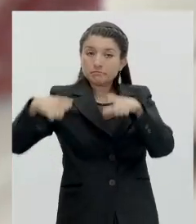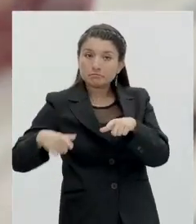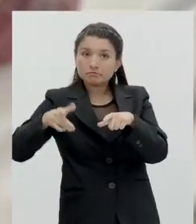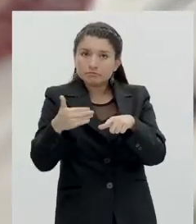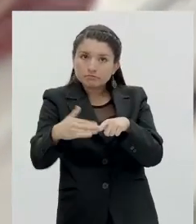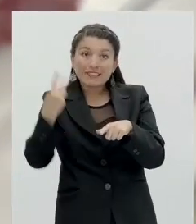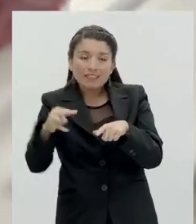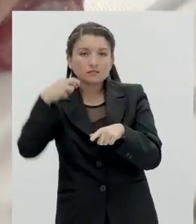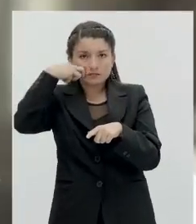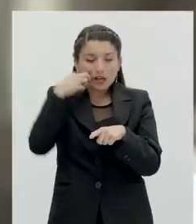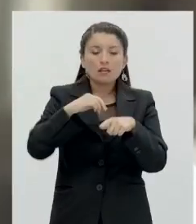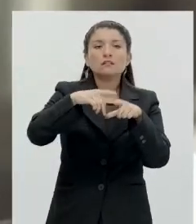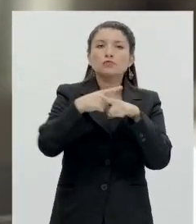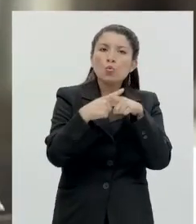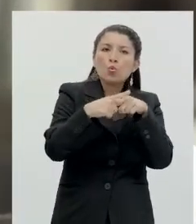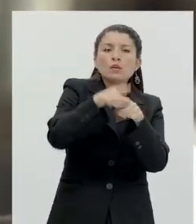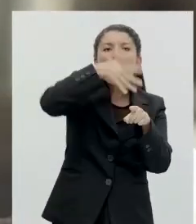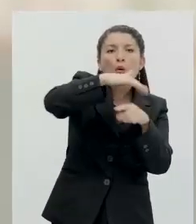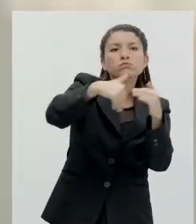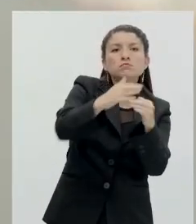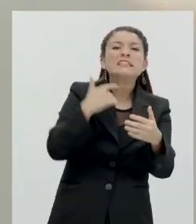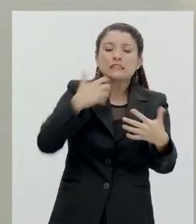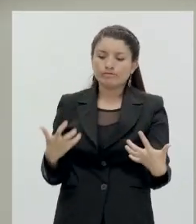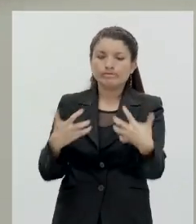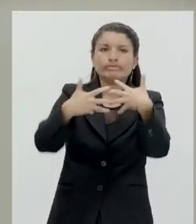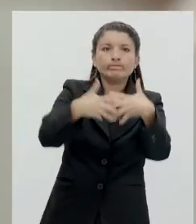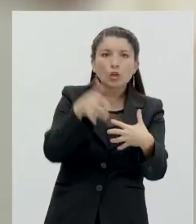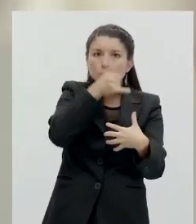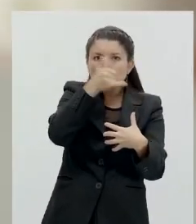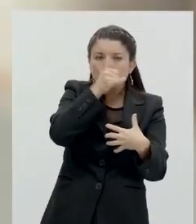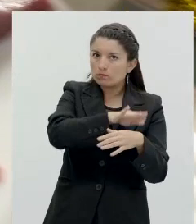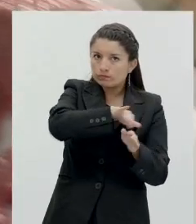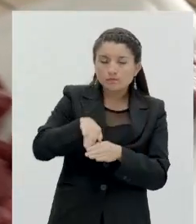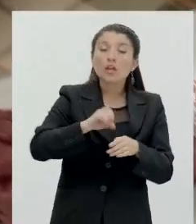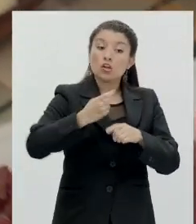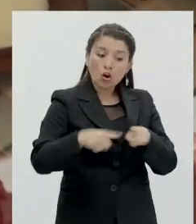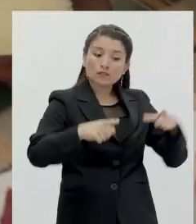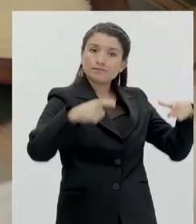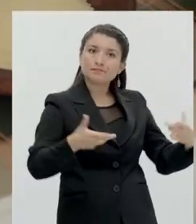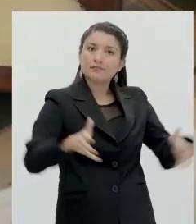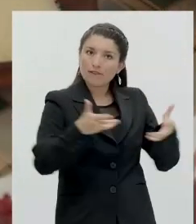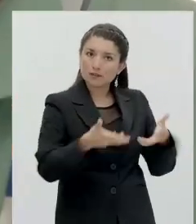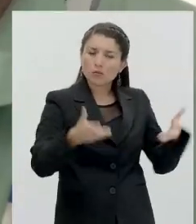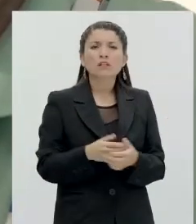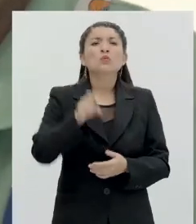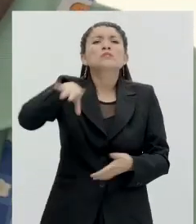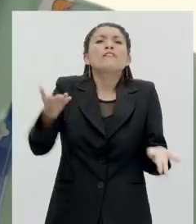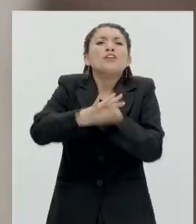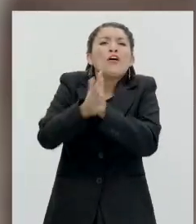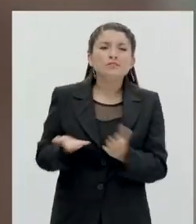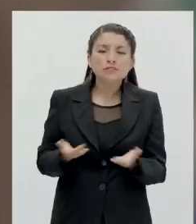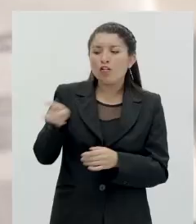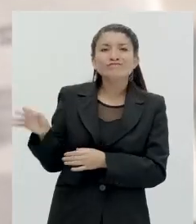usar una tabla para la carne, lavar los utensilios para evitar la contaminación cruzada y otra tabla para las verduras. ¿Y cómo